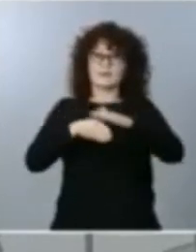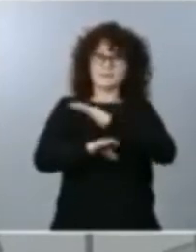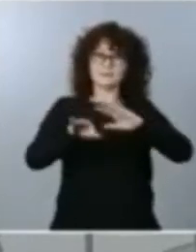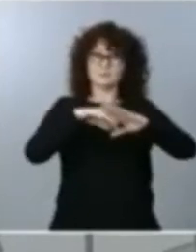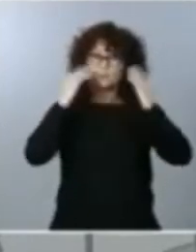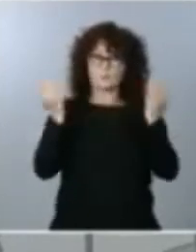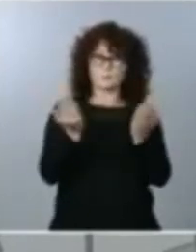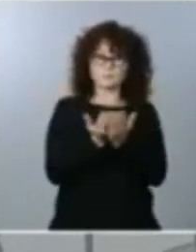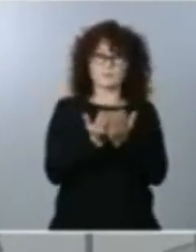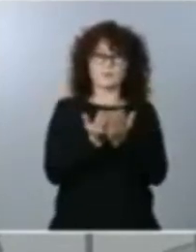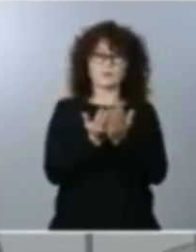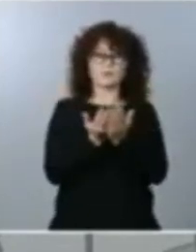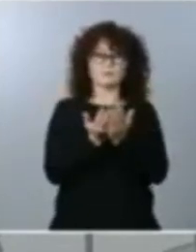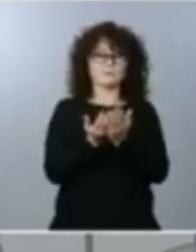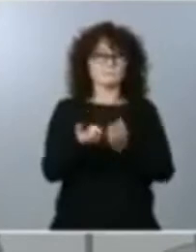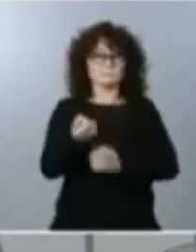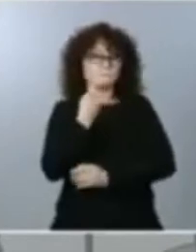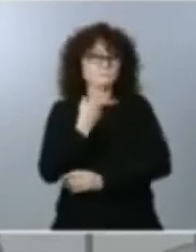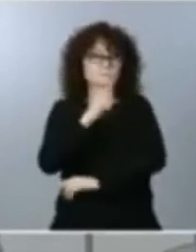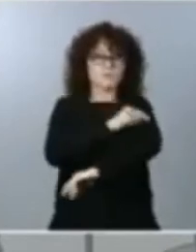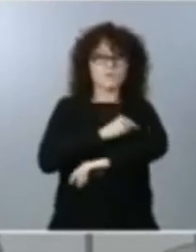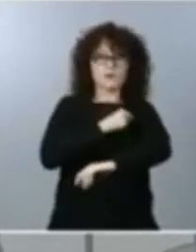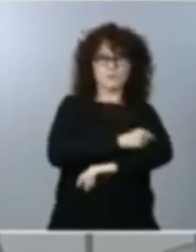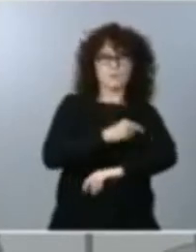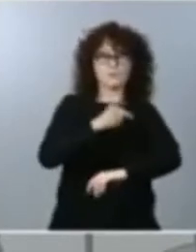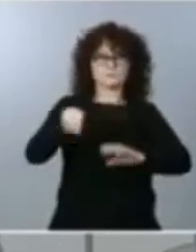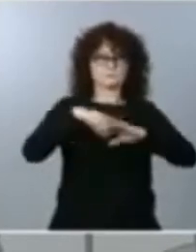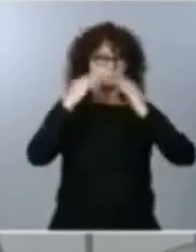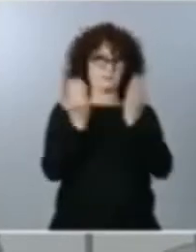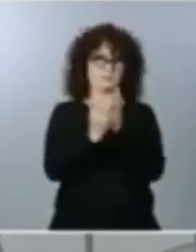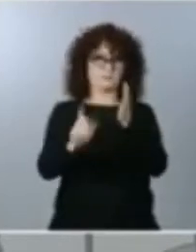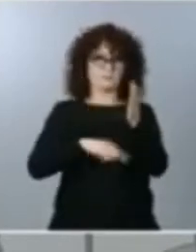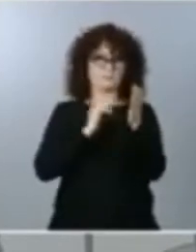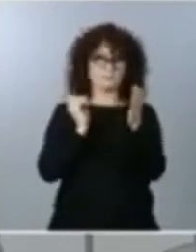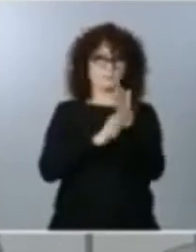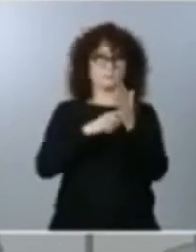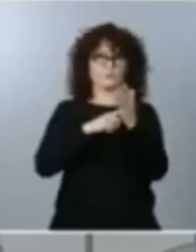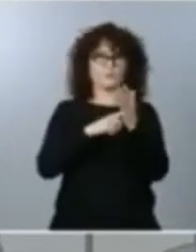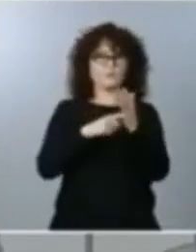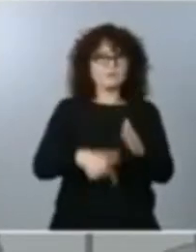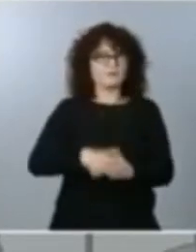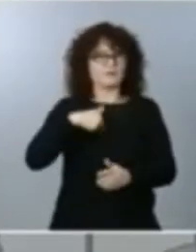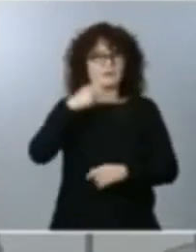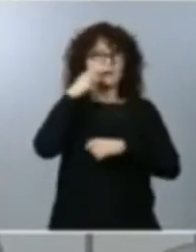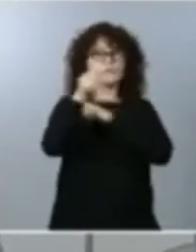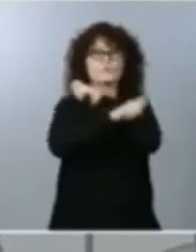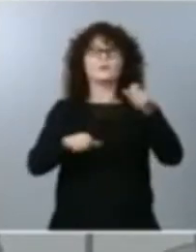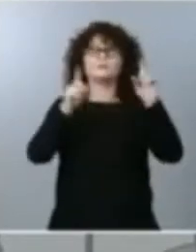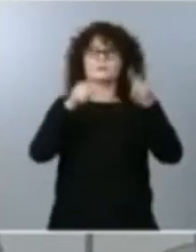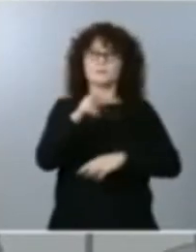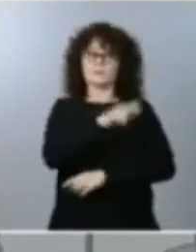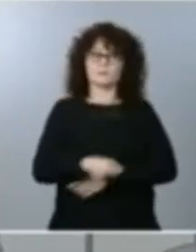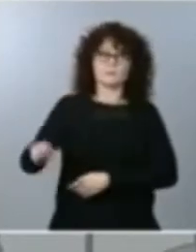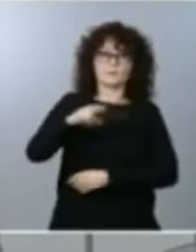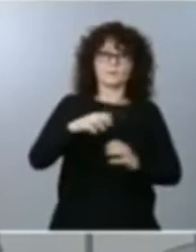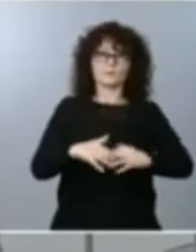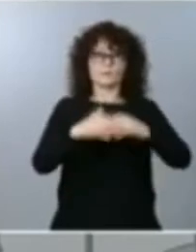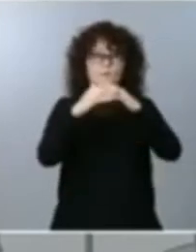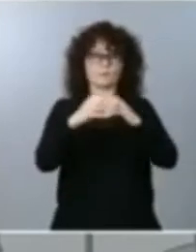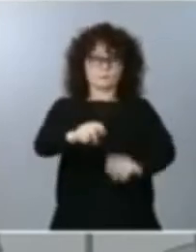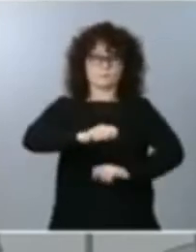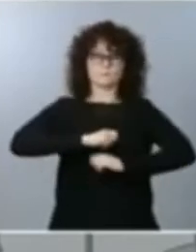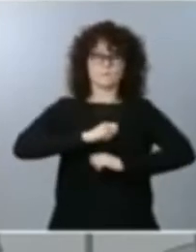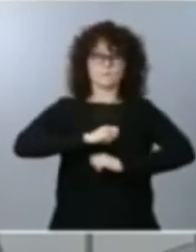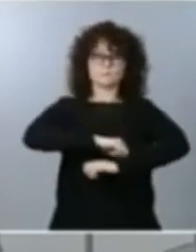tratamientos y a vacunas en todo el planeta, en el conjunto de la humanidad y una recuperación también que nos haga más fuertes, nos haga más